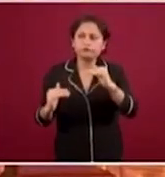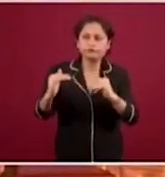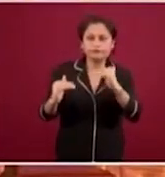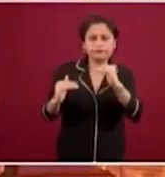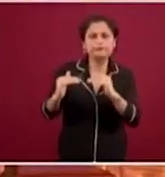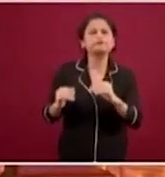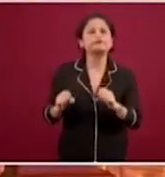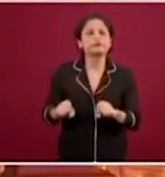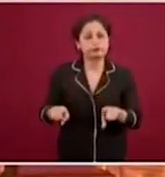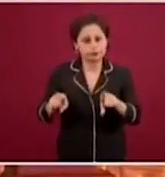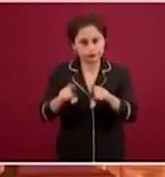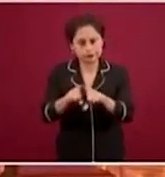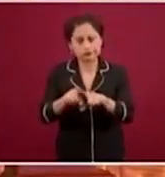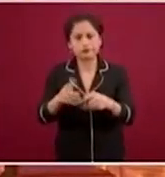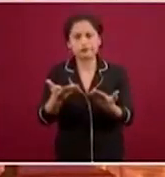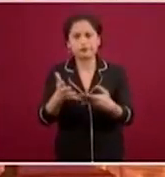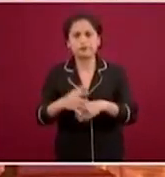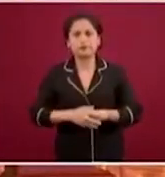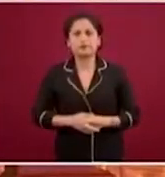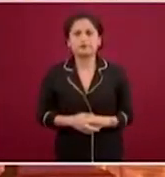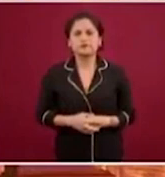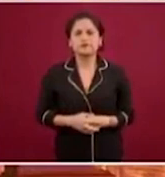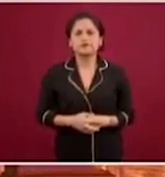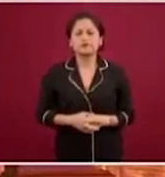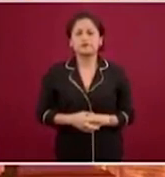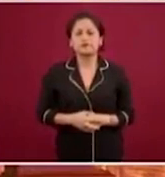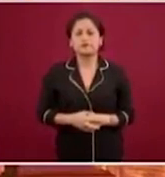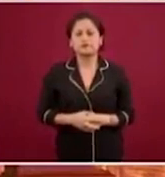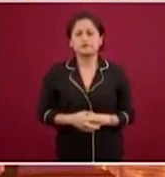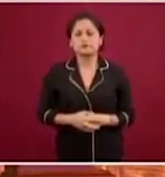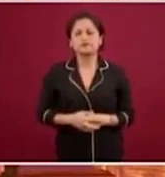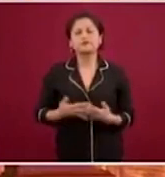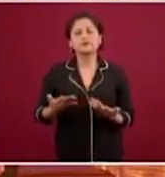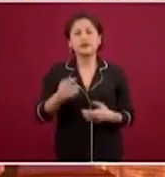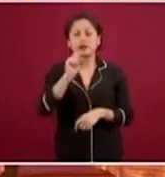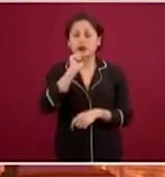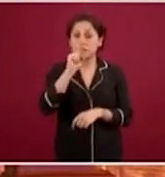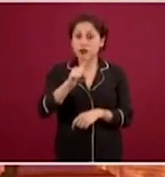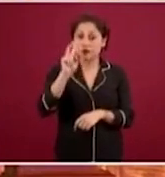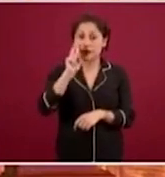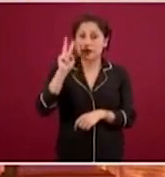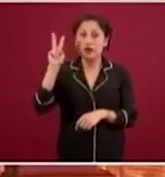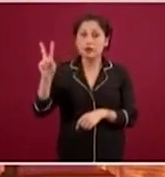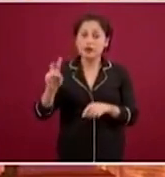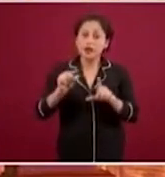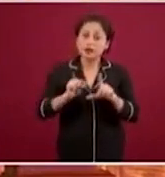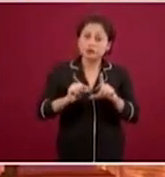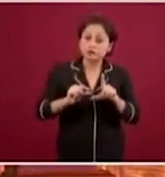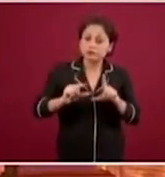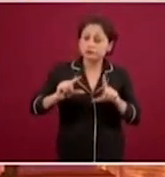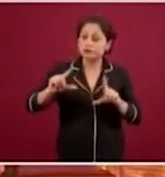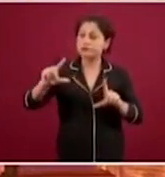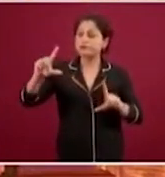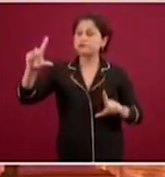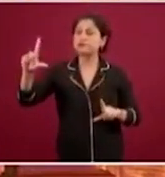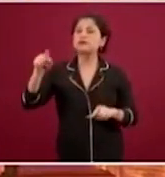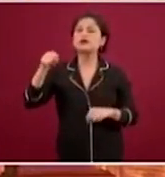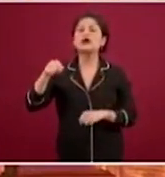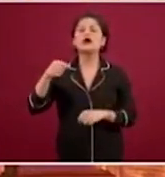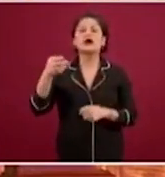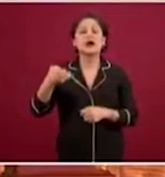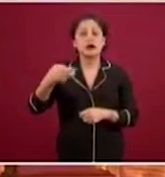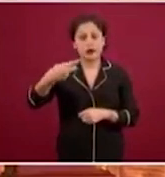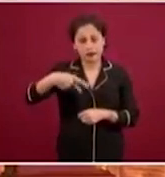siguen estando prácticamente a la par. Y bueno, continuamos viendo la tendencia ascendente que tiene la región de América, que es